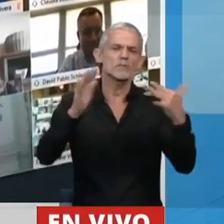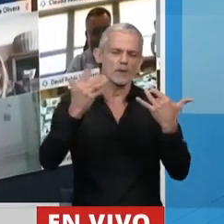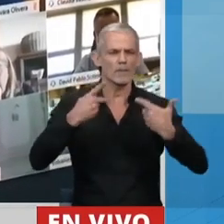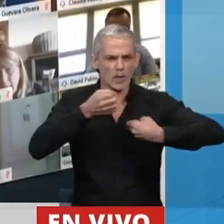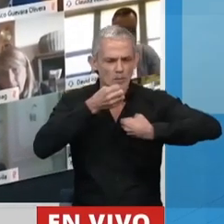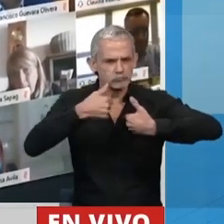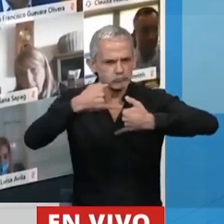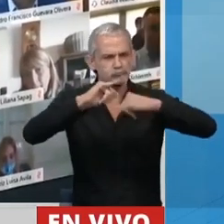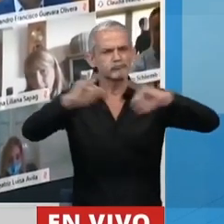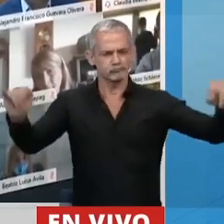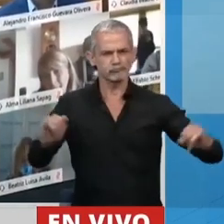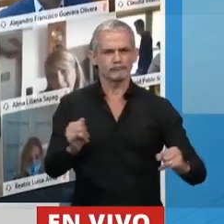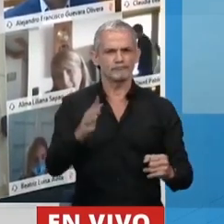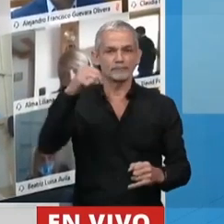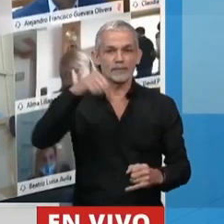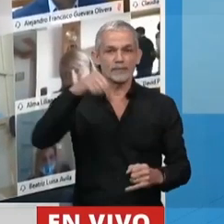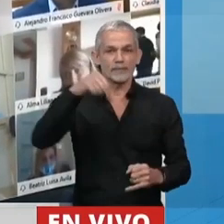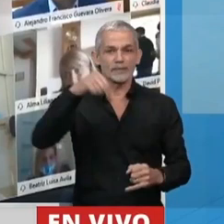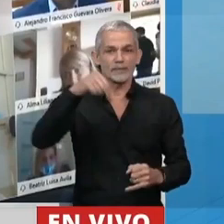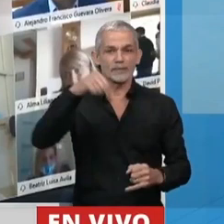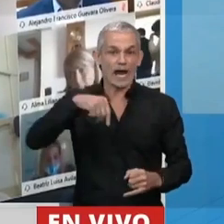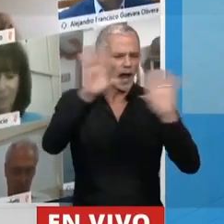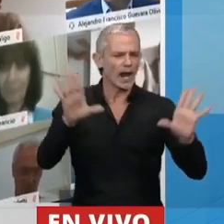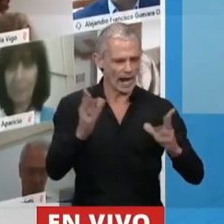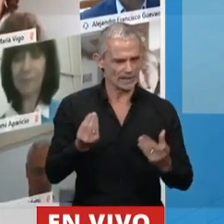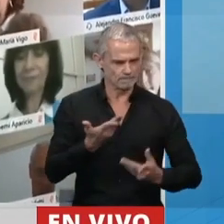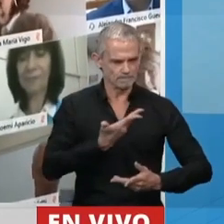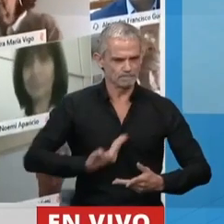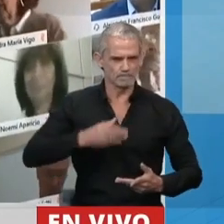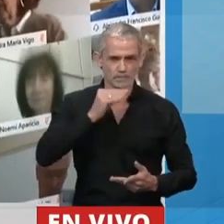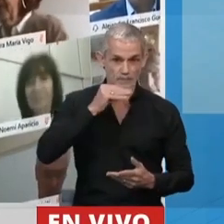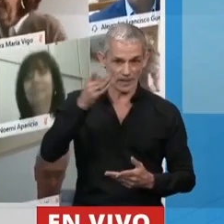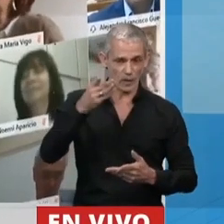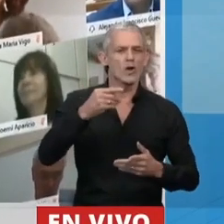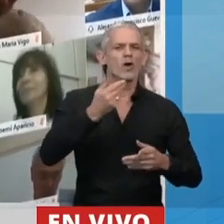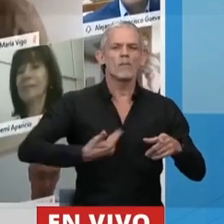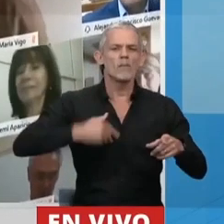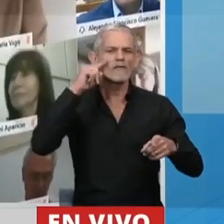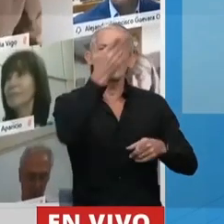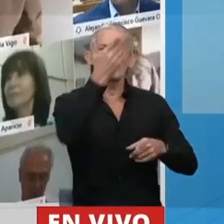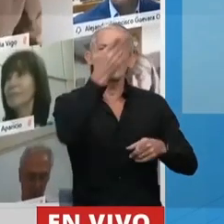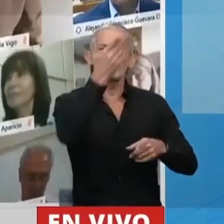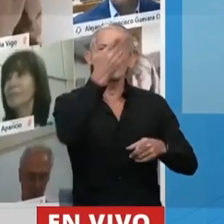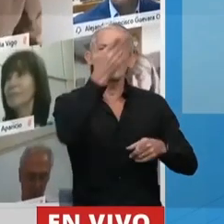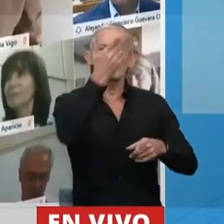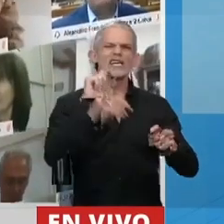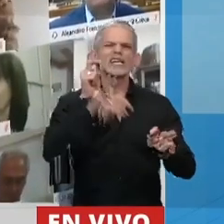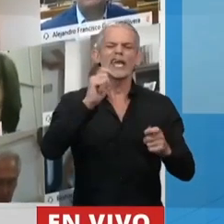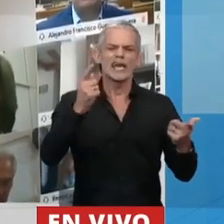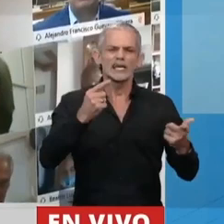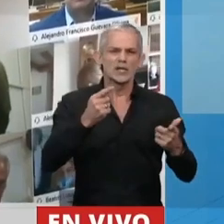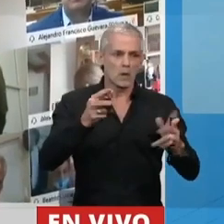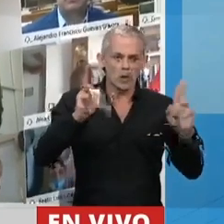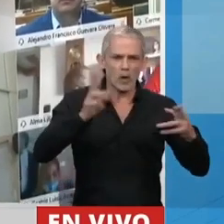Pero la pregunta aquí es muy clara, señor Presidente de la Nación, quién es el que